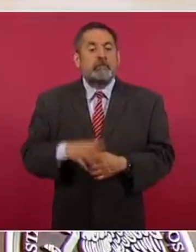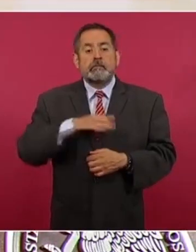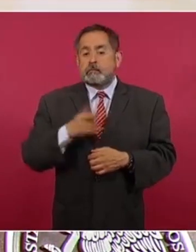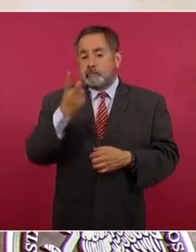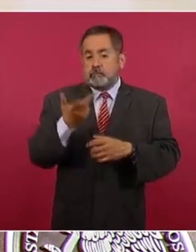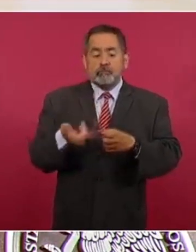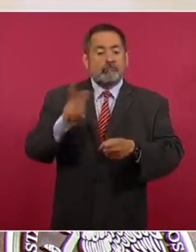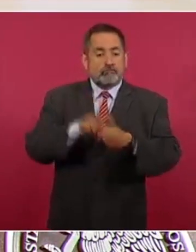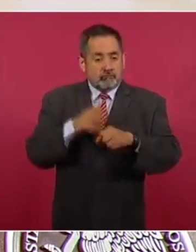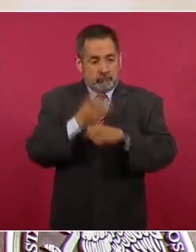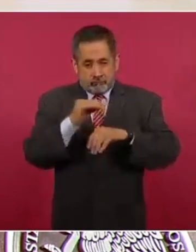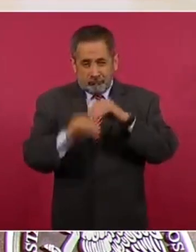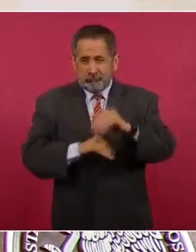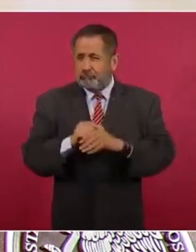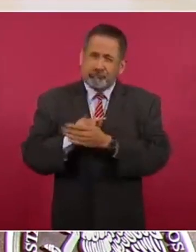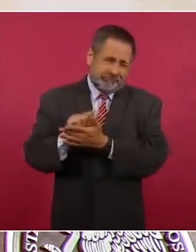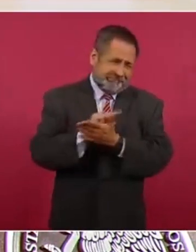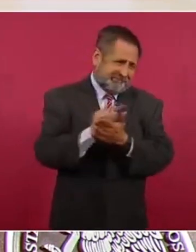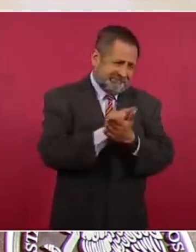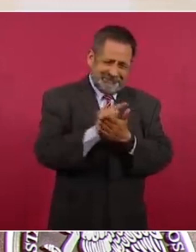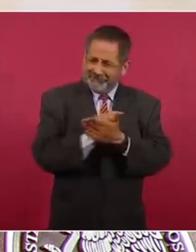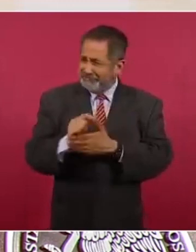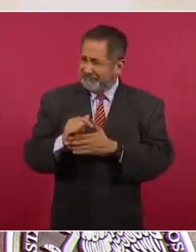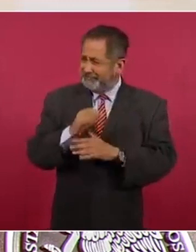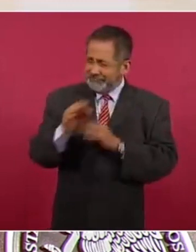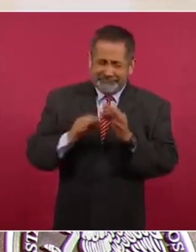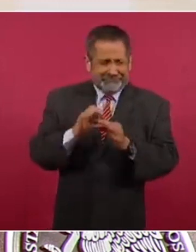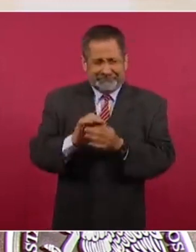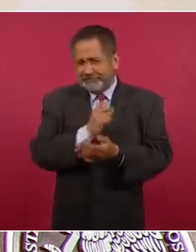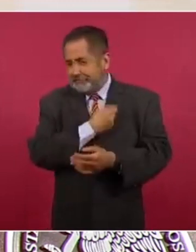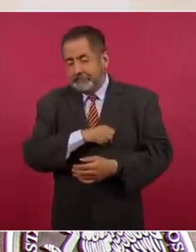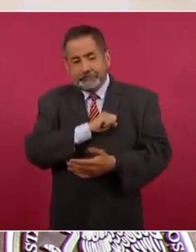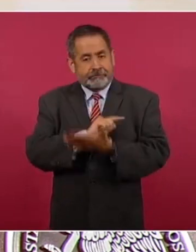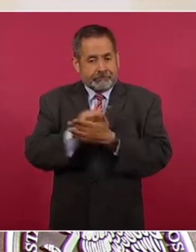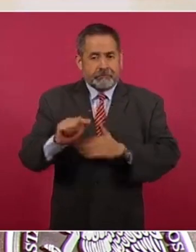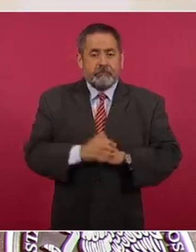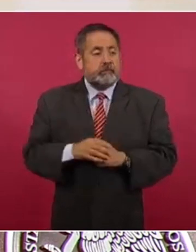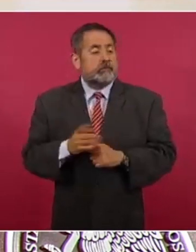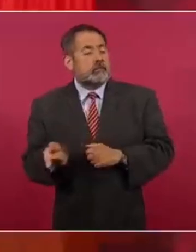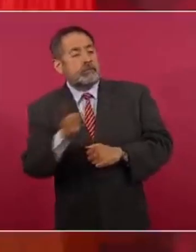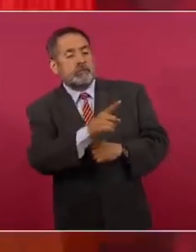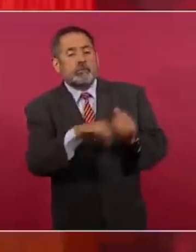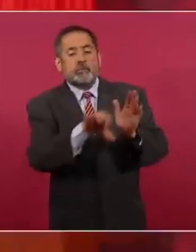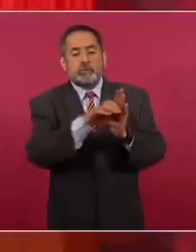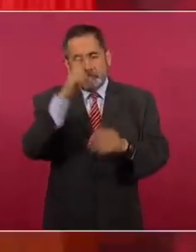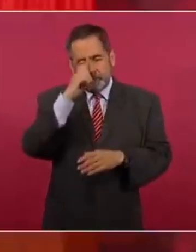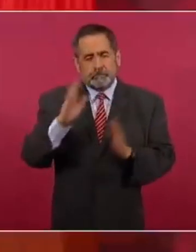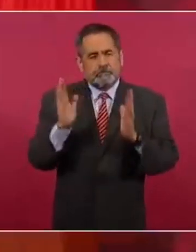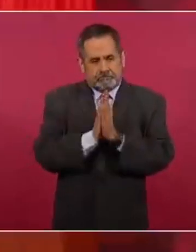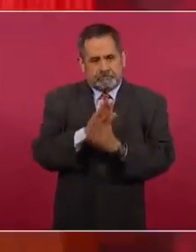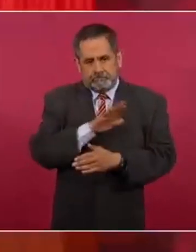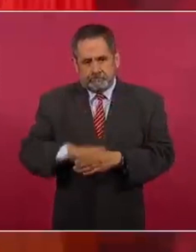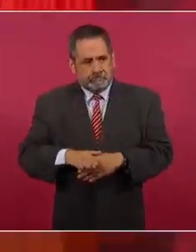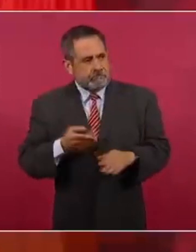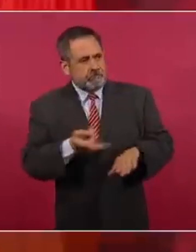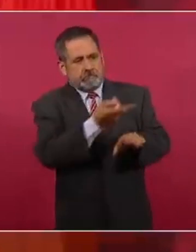rehabilitación en el área de esterilización de materiales, allá en Nayarit también, un hospital con rehabilitación del mortuorio y en el hospital civil se habilitó el área del